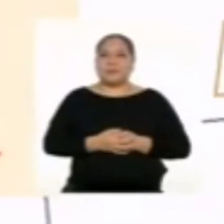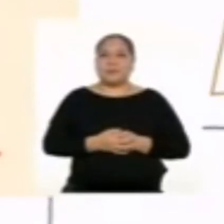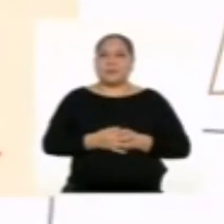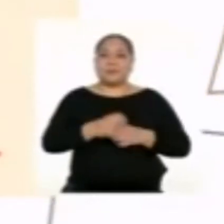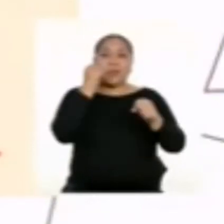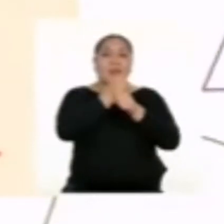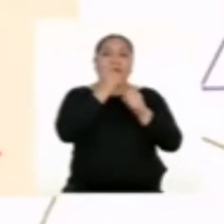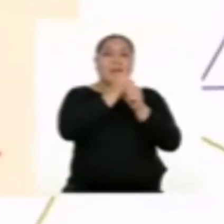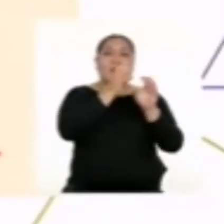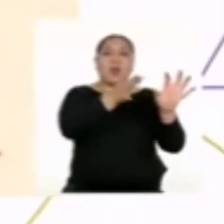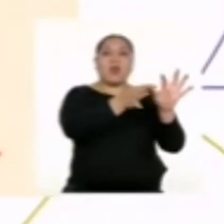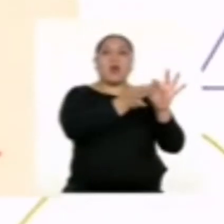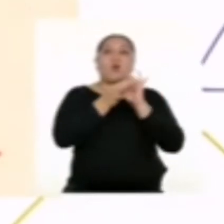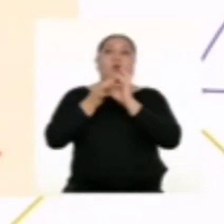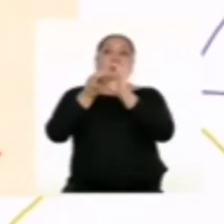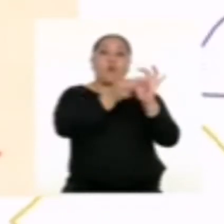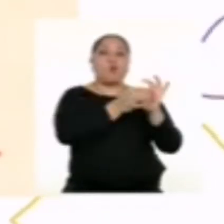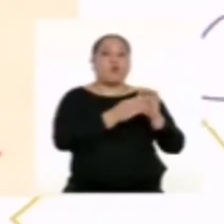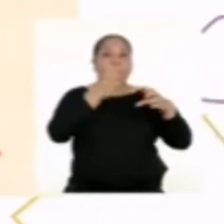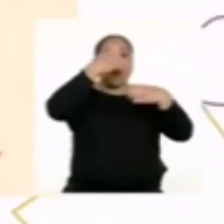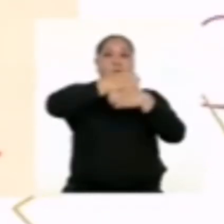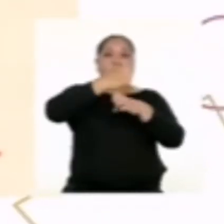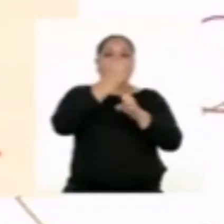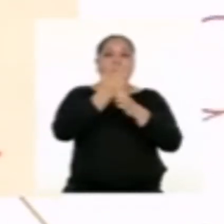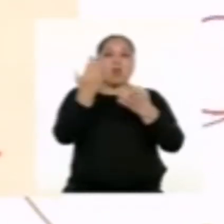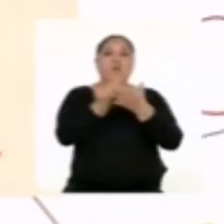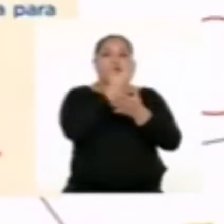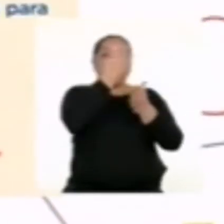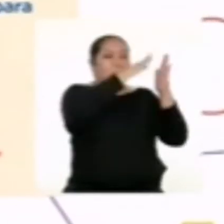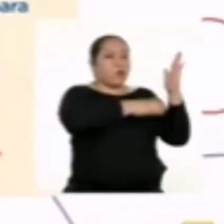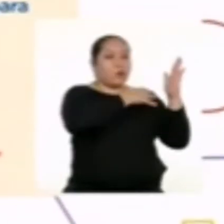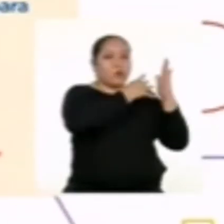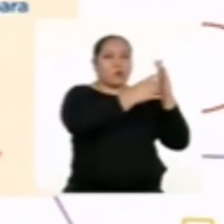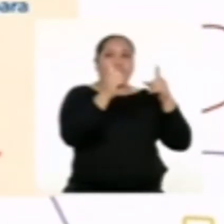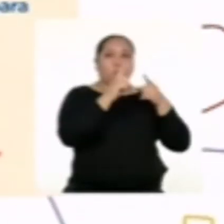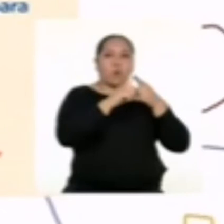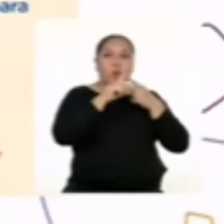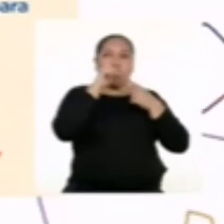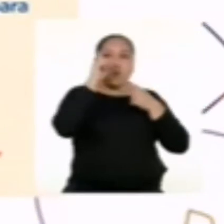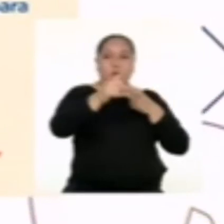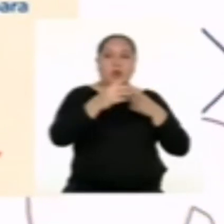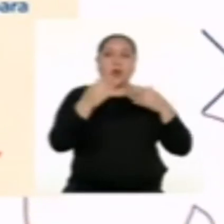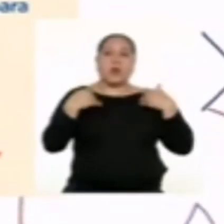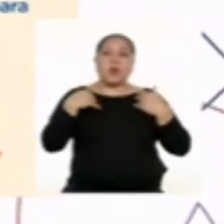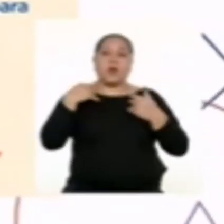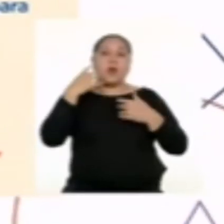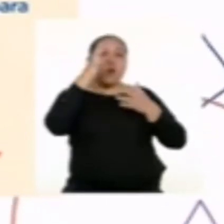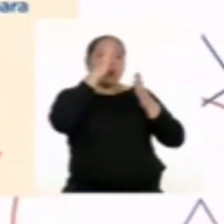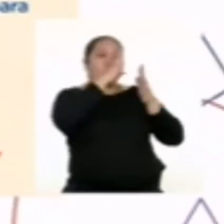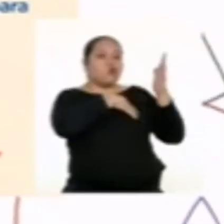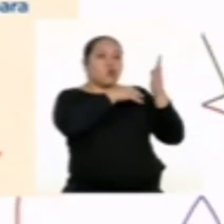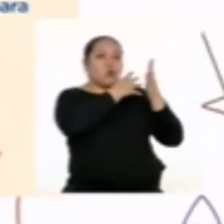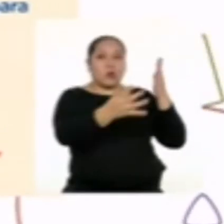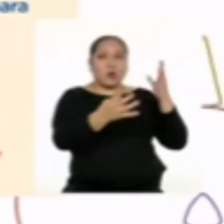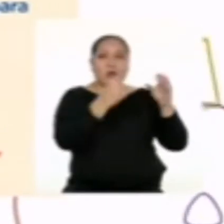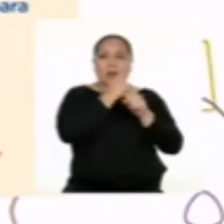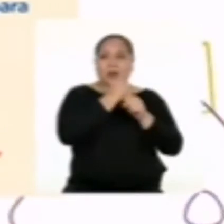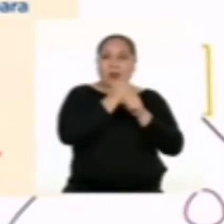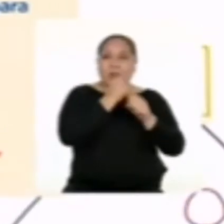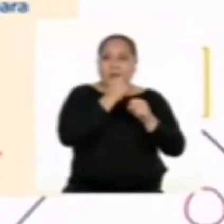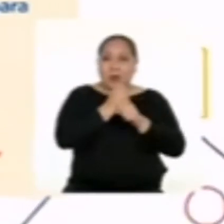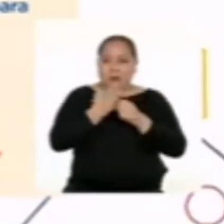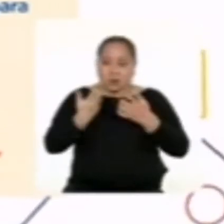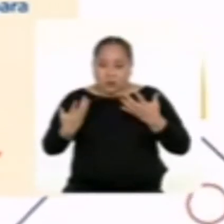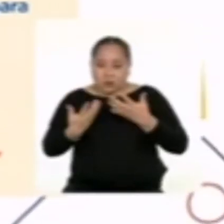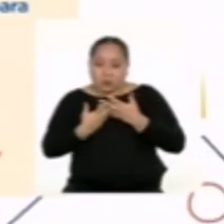Trabajen juntos para crear una nueva rutina. Uno, mantenga un horario de actividades que funcione con el